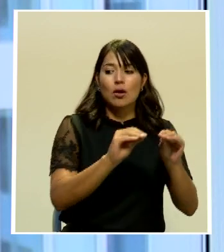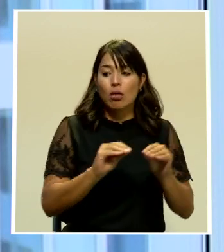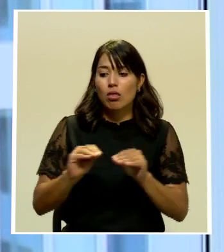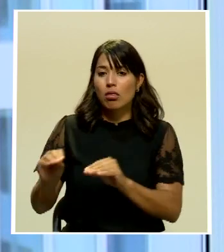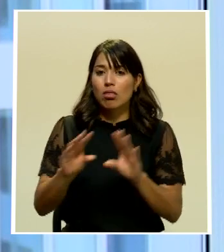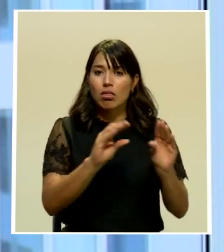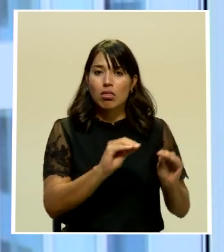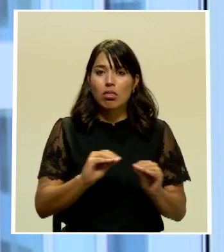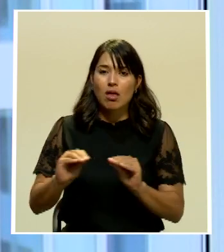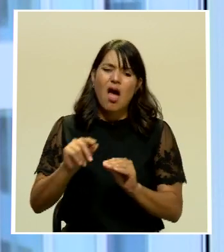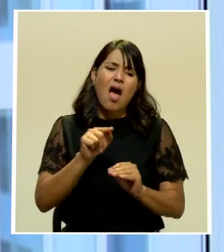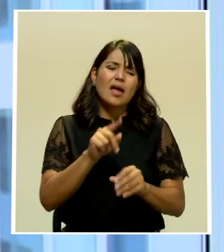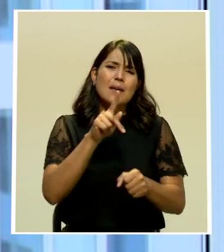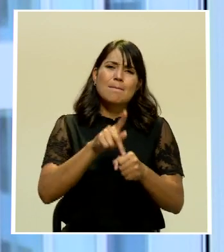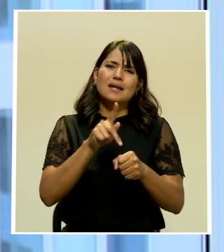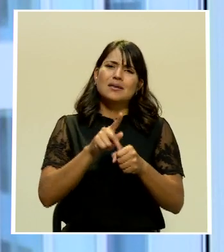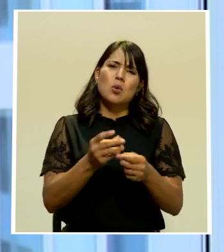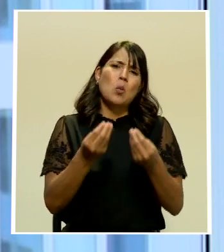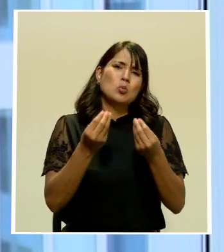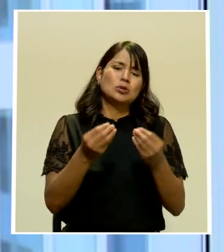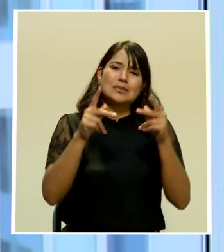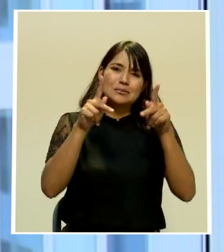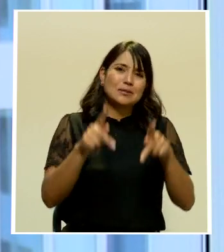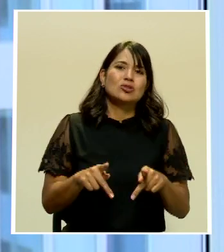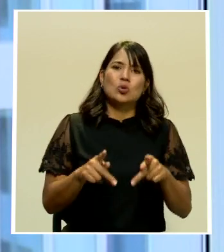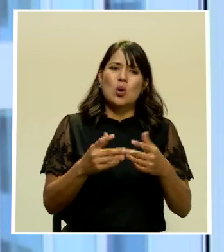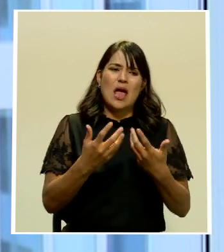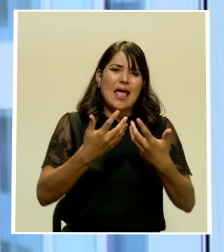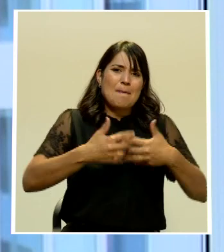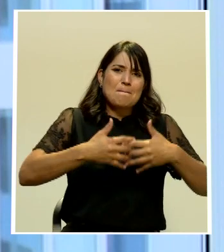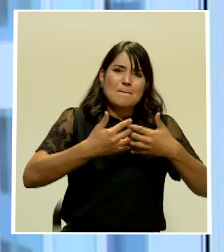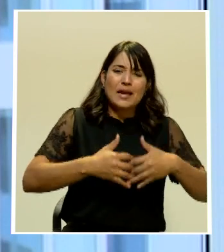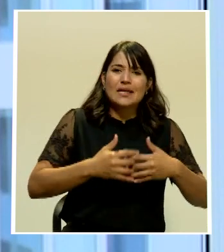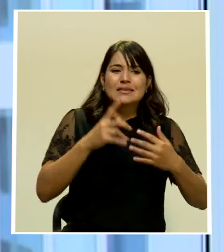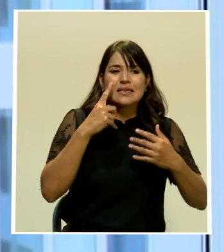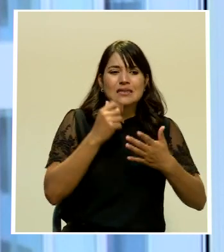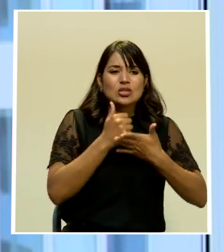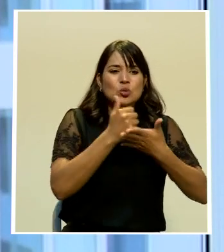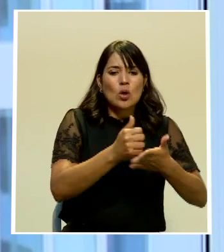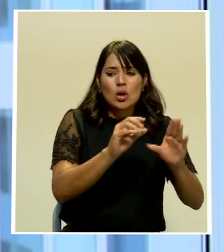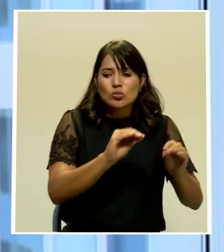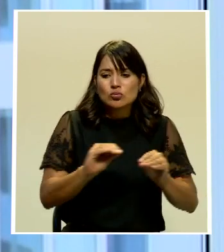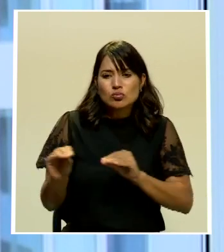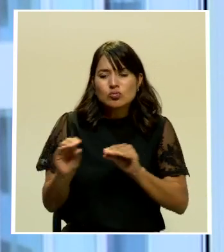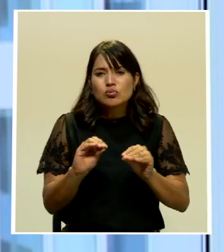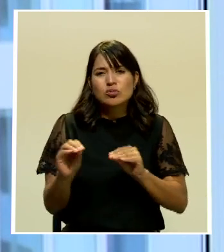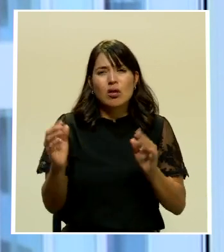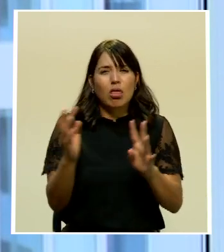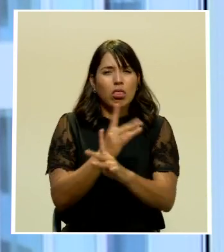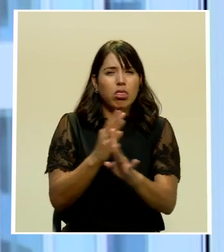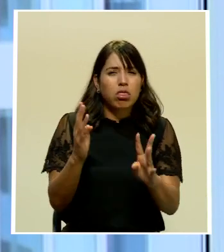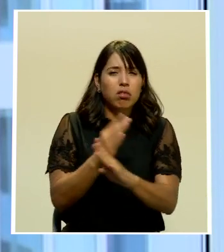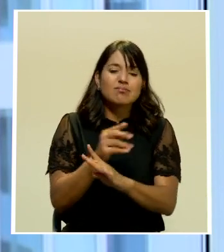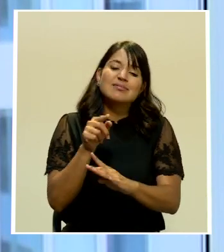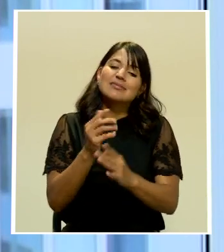gente empresas contratadas al respecto probablemente sea el origen de este contagio